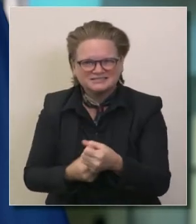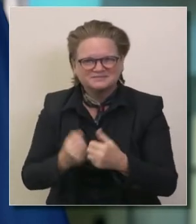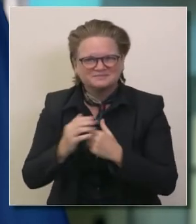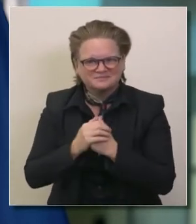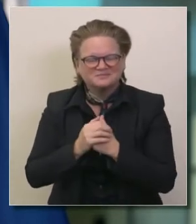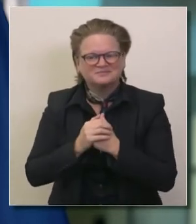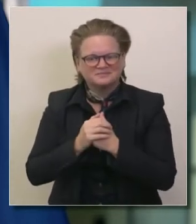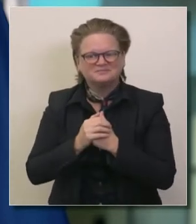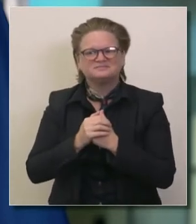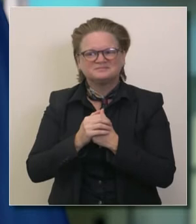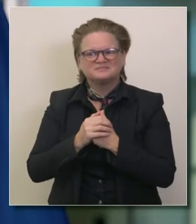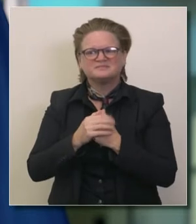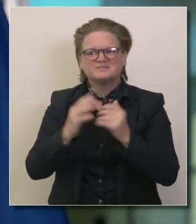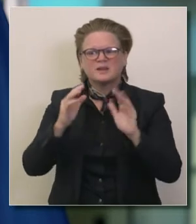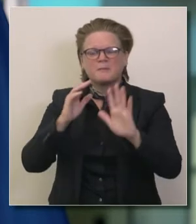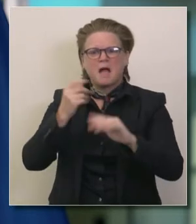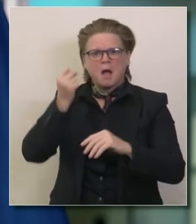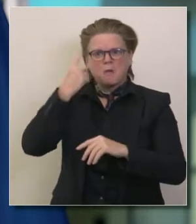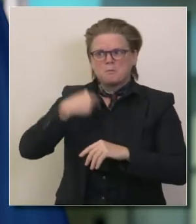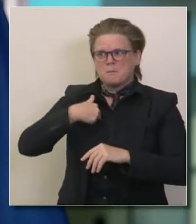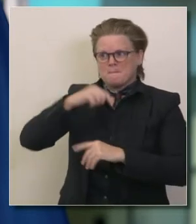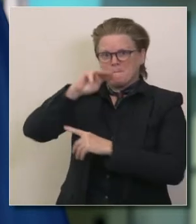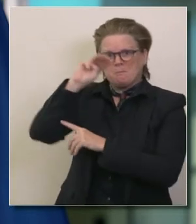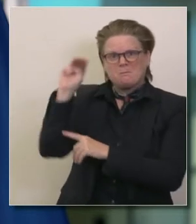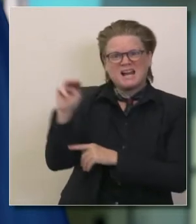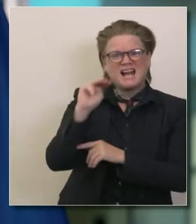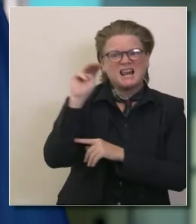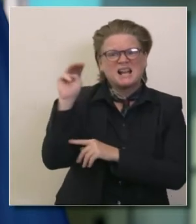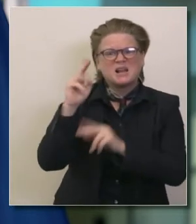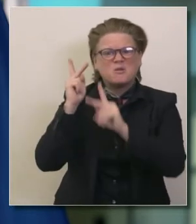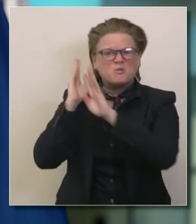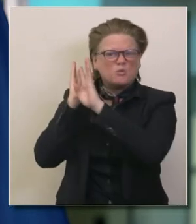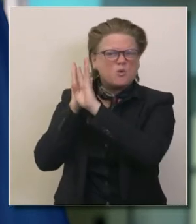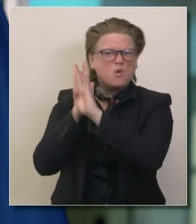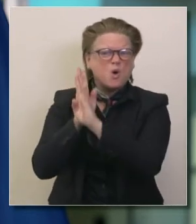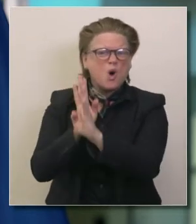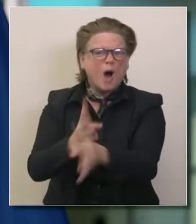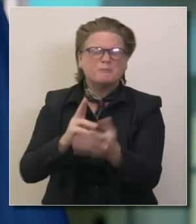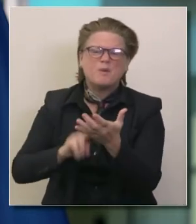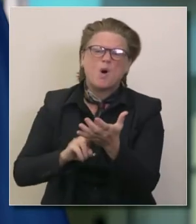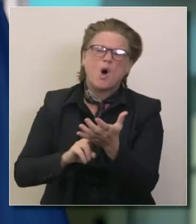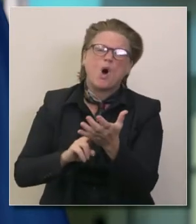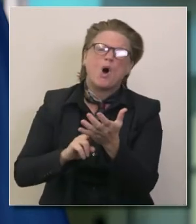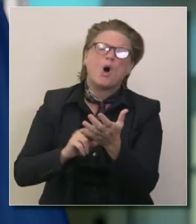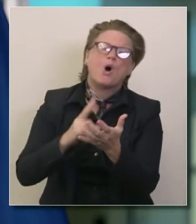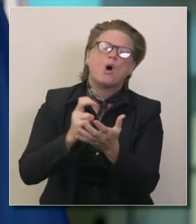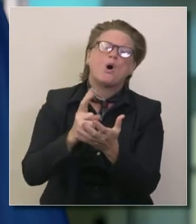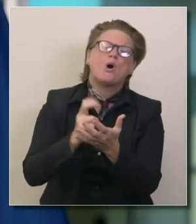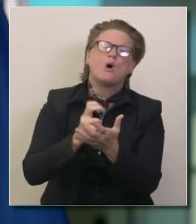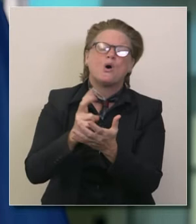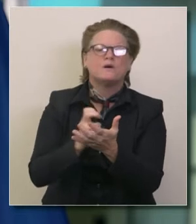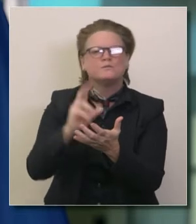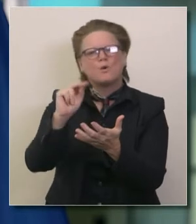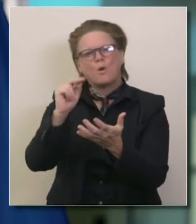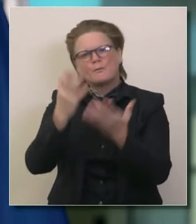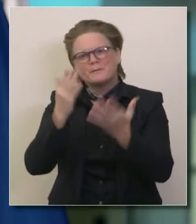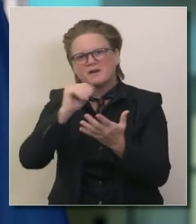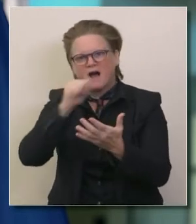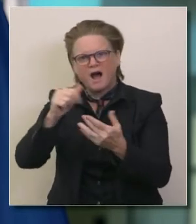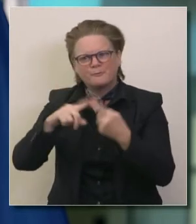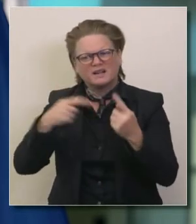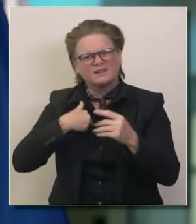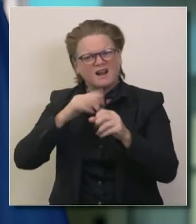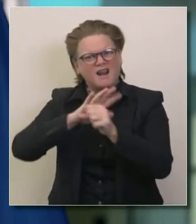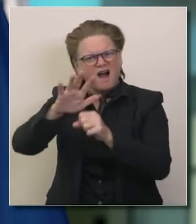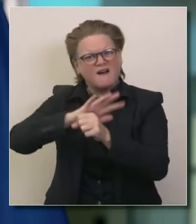los índices de adopción y no espero que decenas de mil de millares de personas se inscriban todo lo contrario tenemos esperanzas